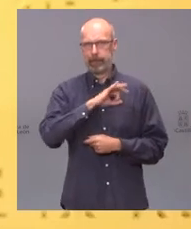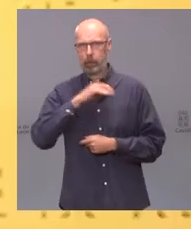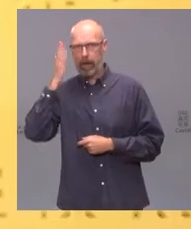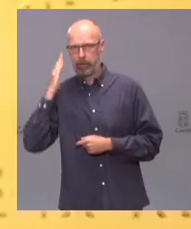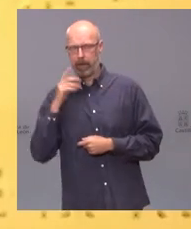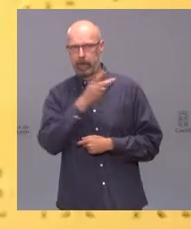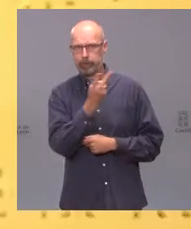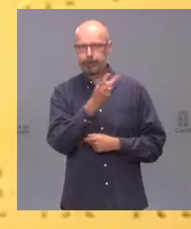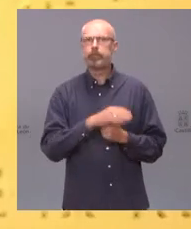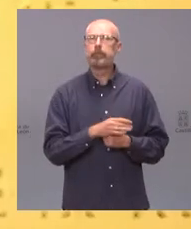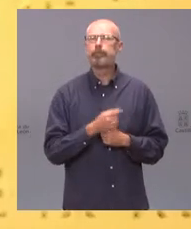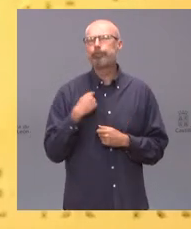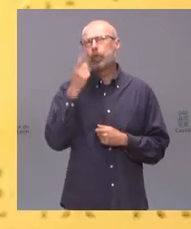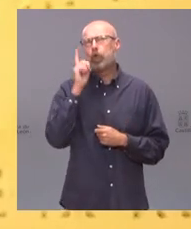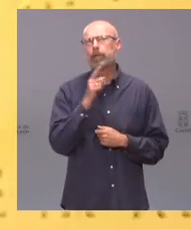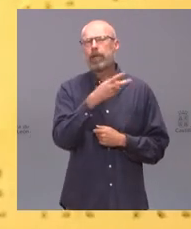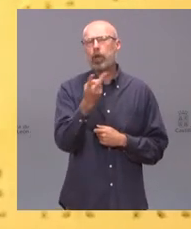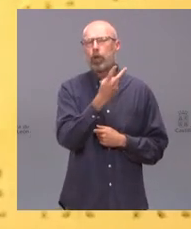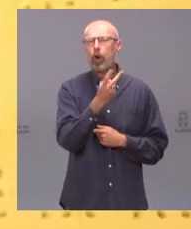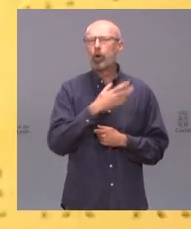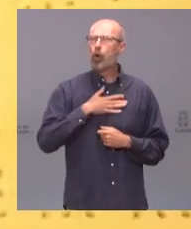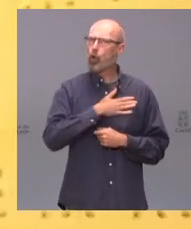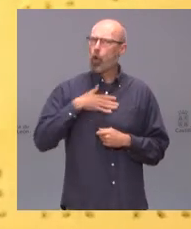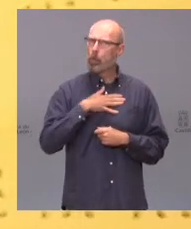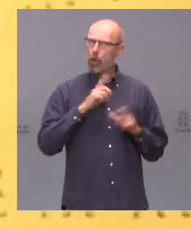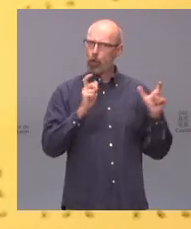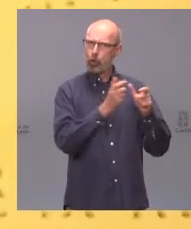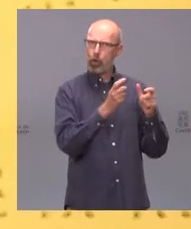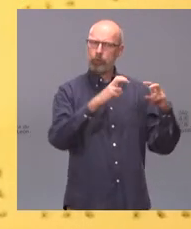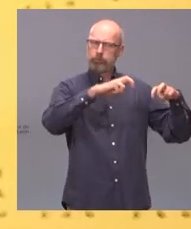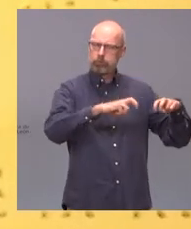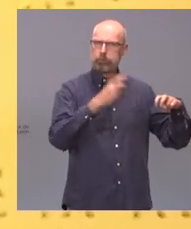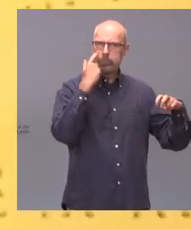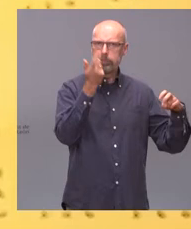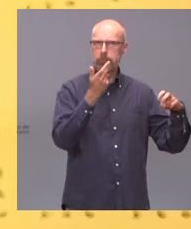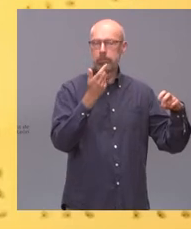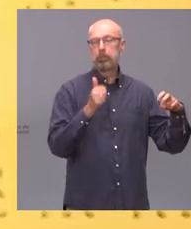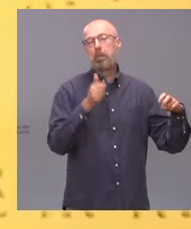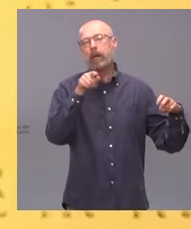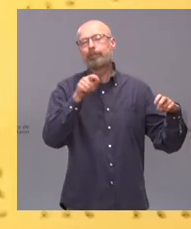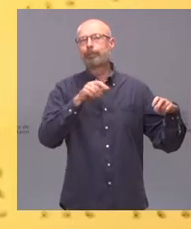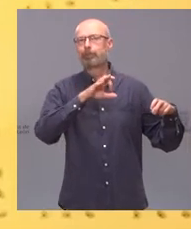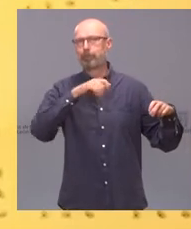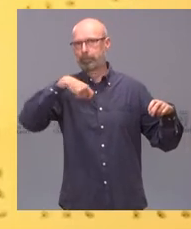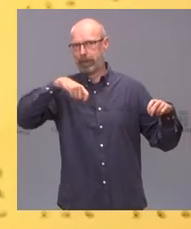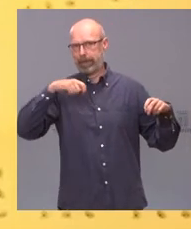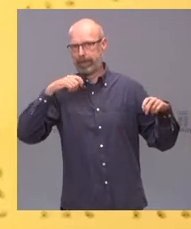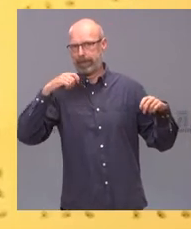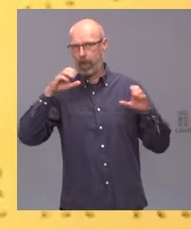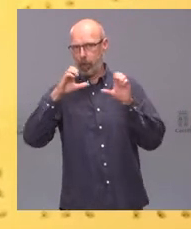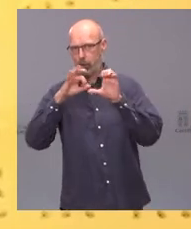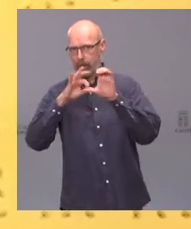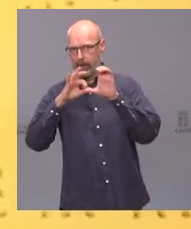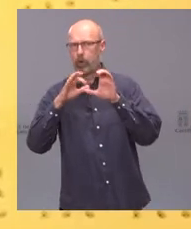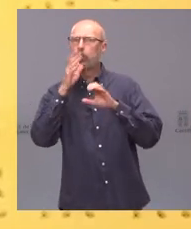yo no sé si se han encontrado cómodos en esta reunión sobre todo la presidenta de Ciudadanos viendo un poco la actitud del Partido